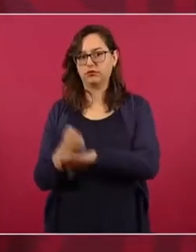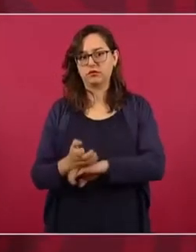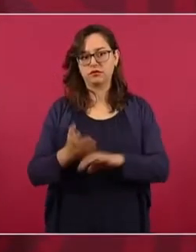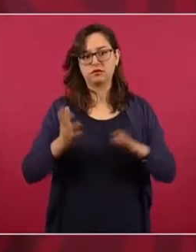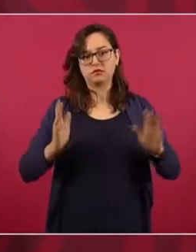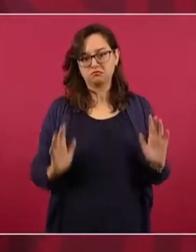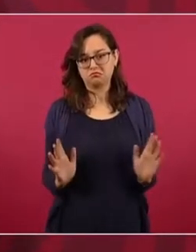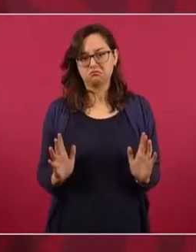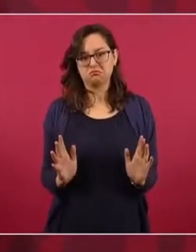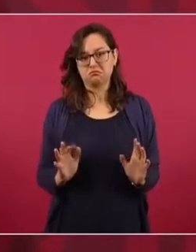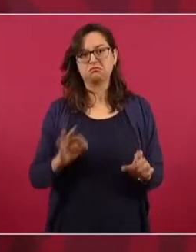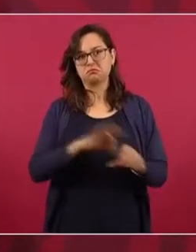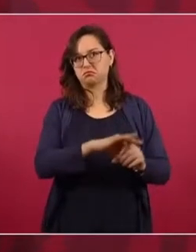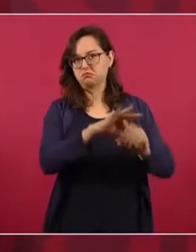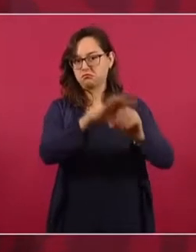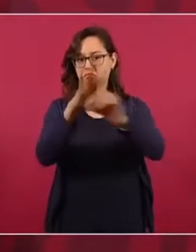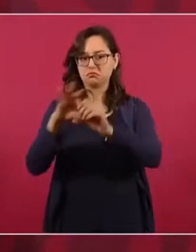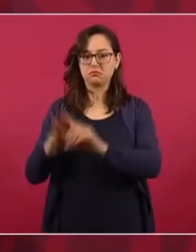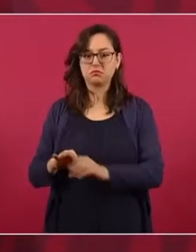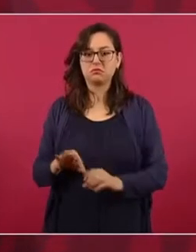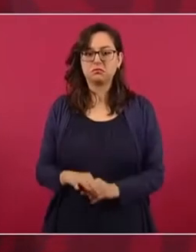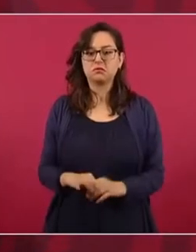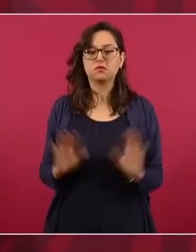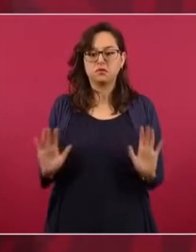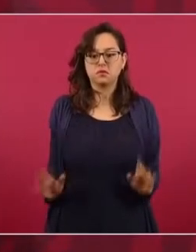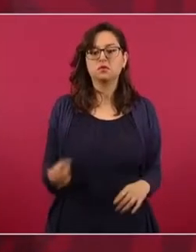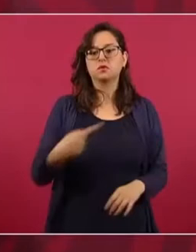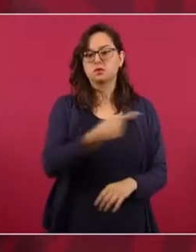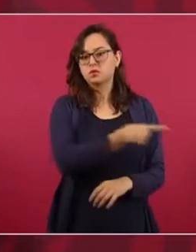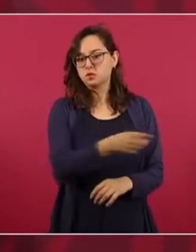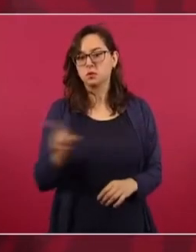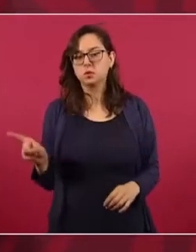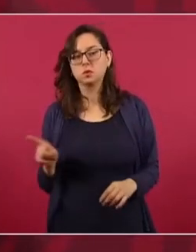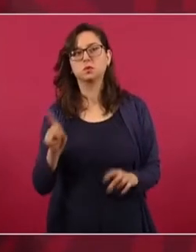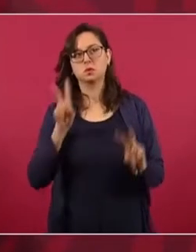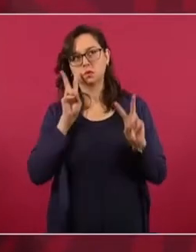el análisis, los comentarios.